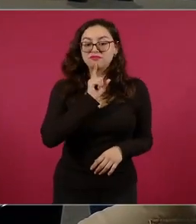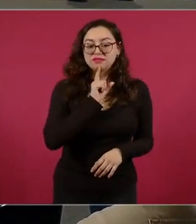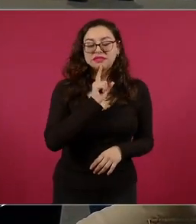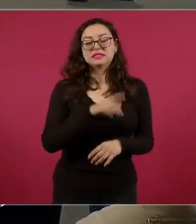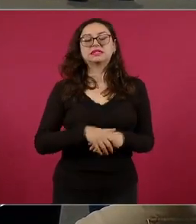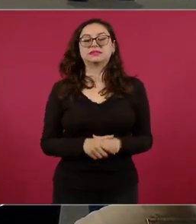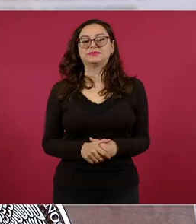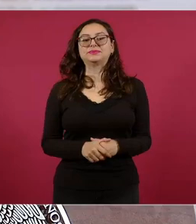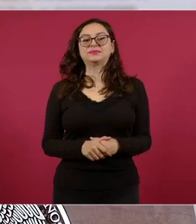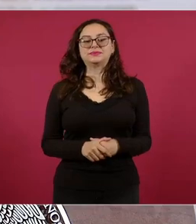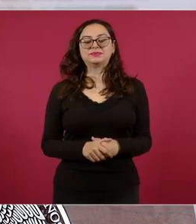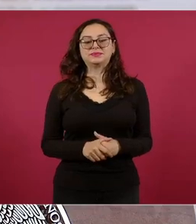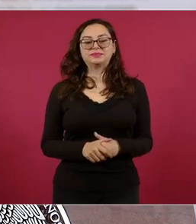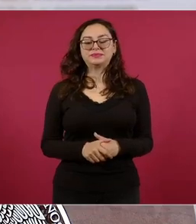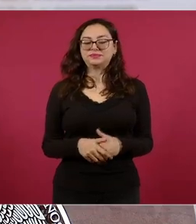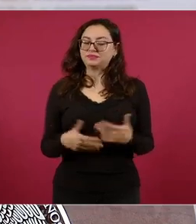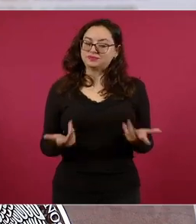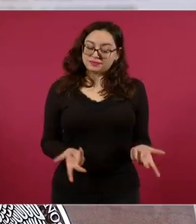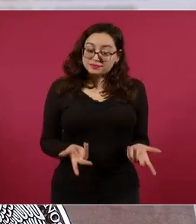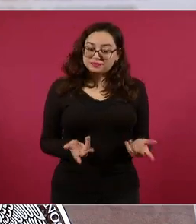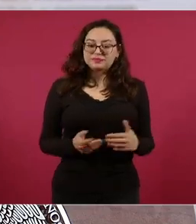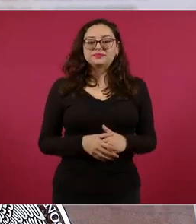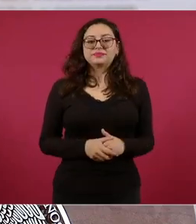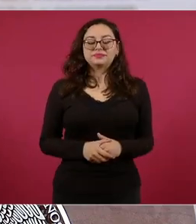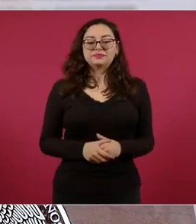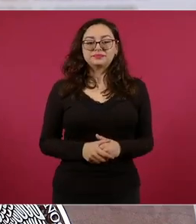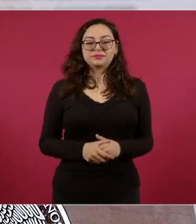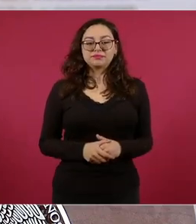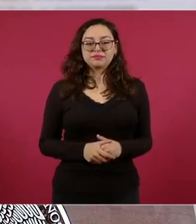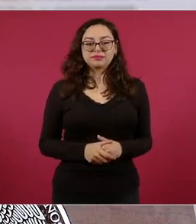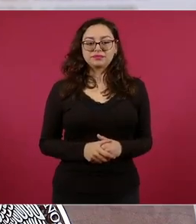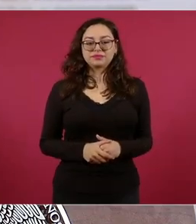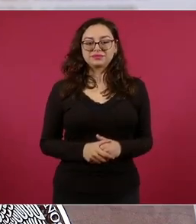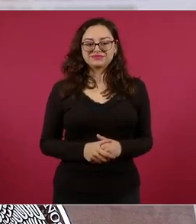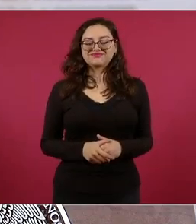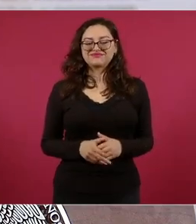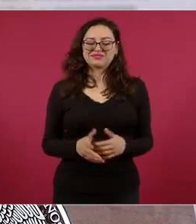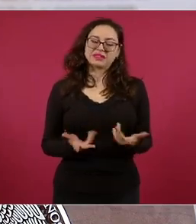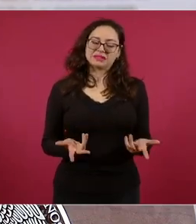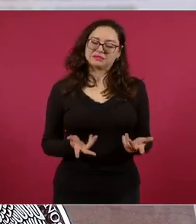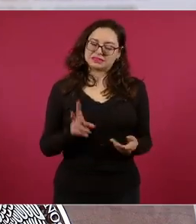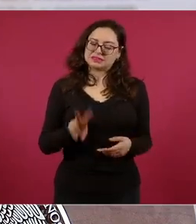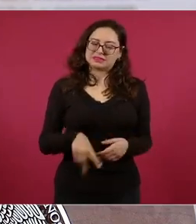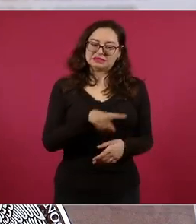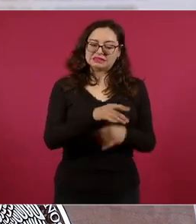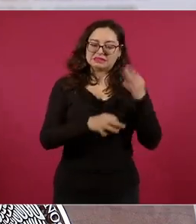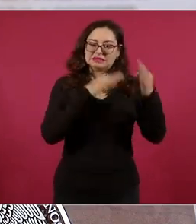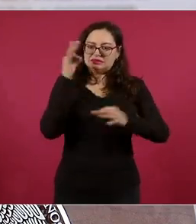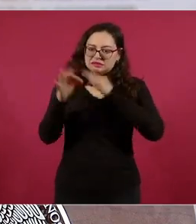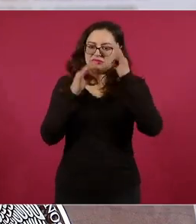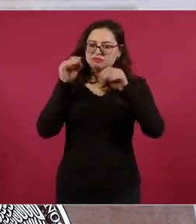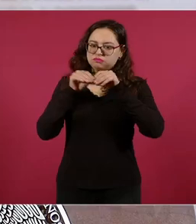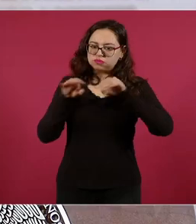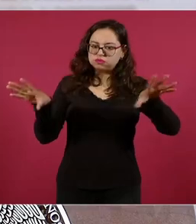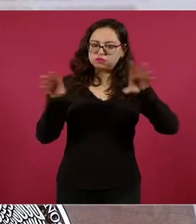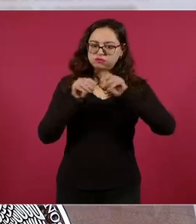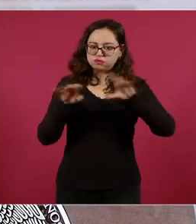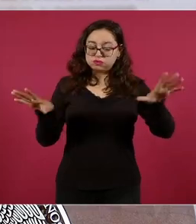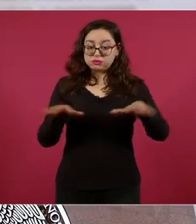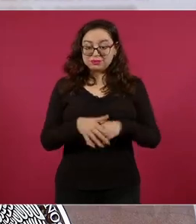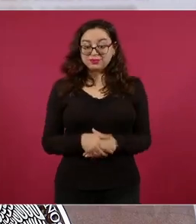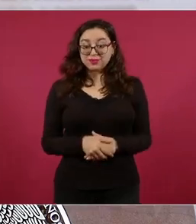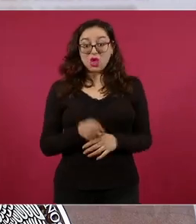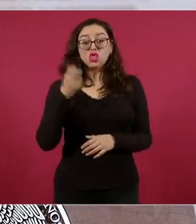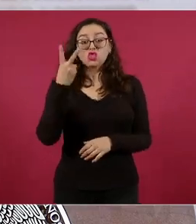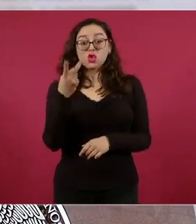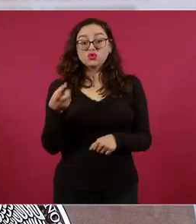IMSS, aprovechando la coyuntura. Y bueno, esto sí ya parece campaña. Fíjense que durante dos días TV